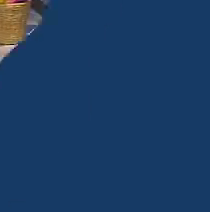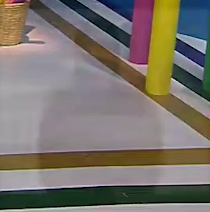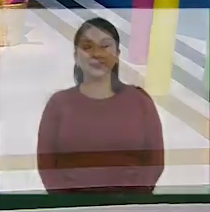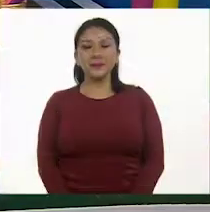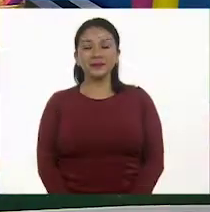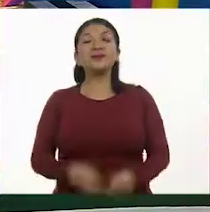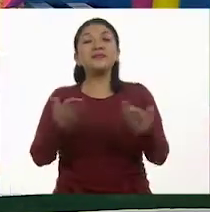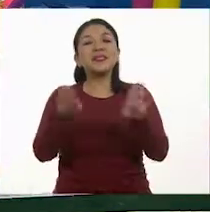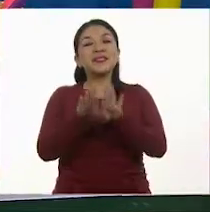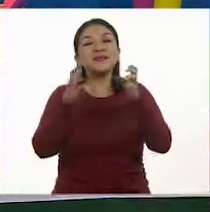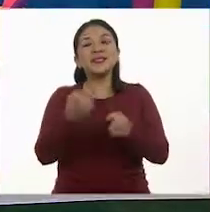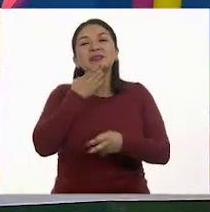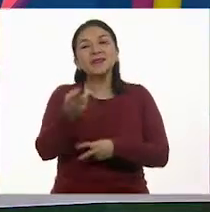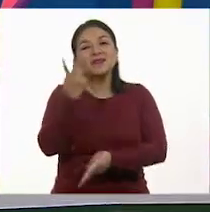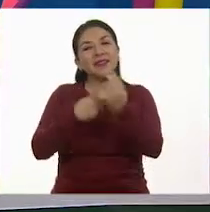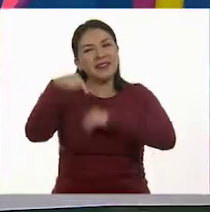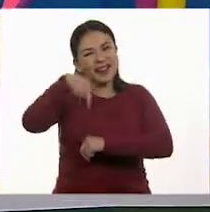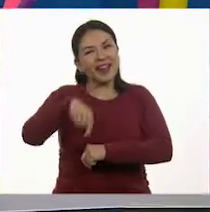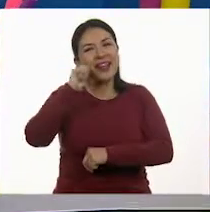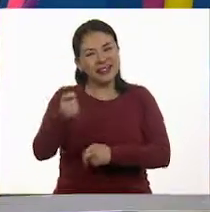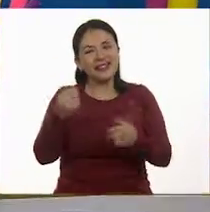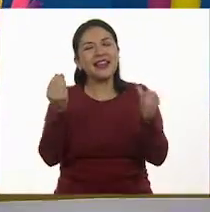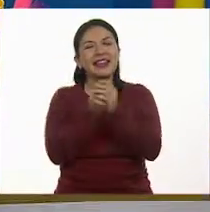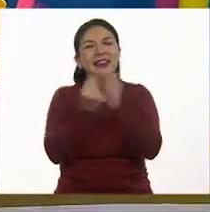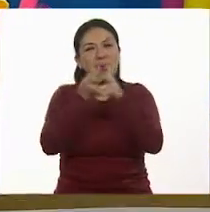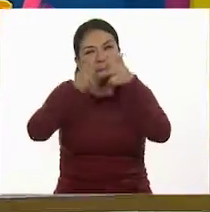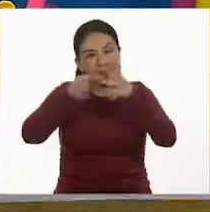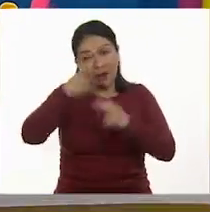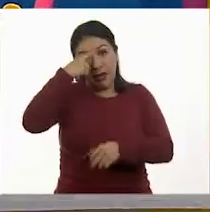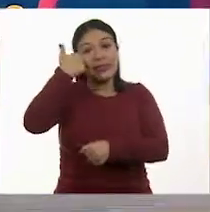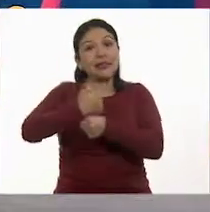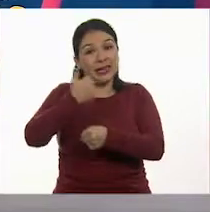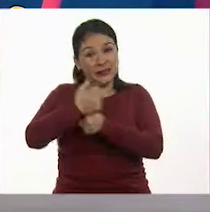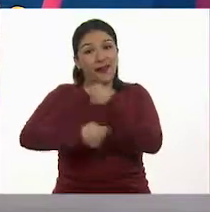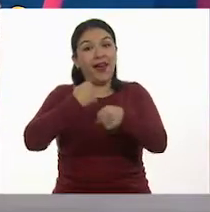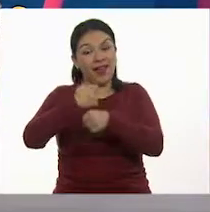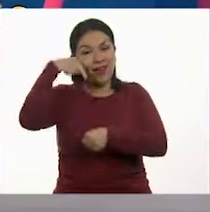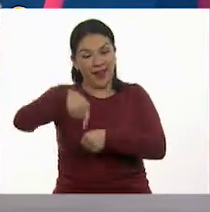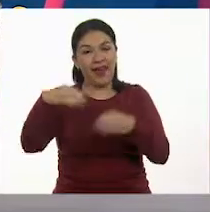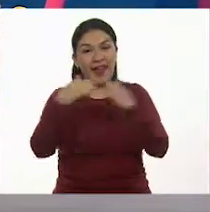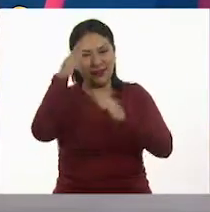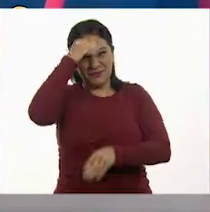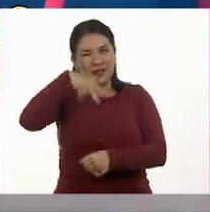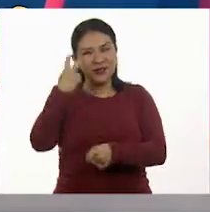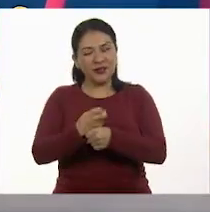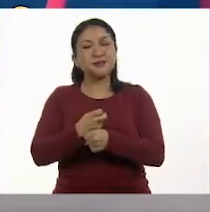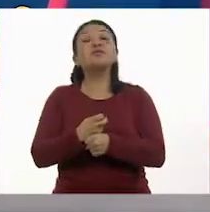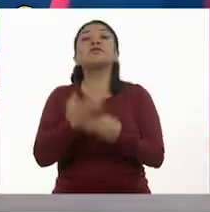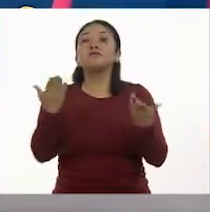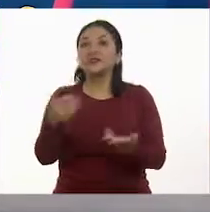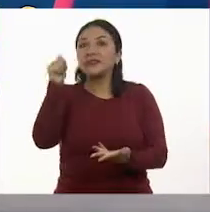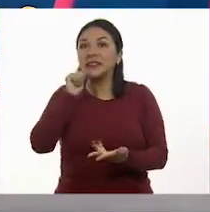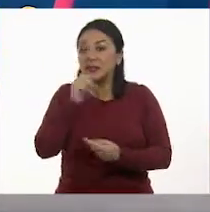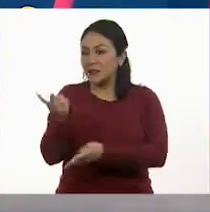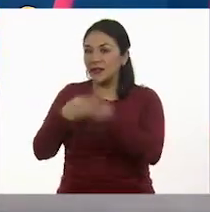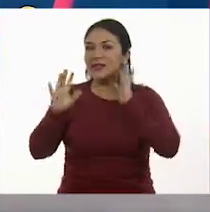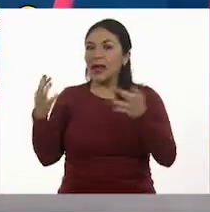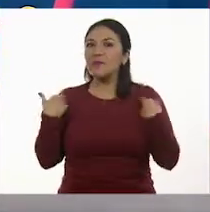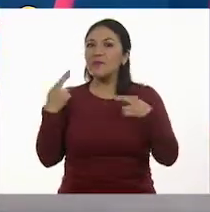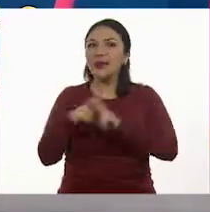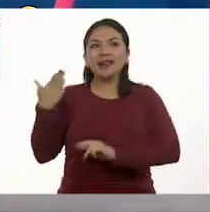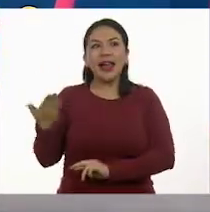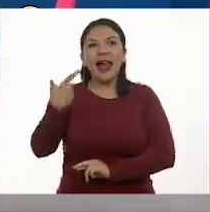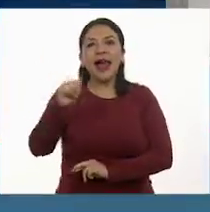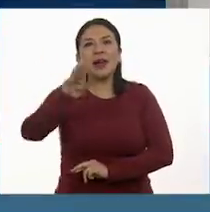¿Cómo están? Bienvenidos y bienvenidas a su sesión de matemáticas para sexto grado en Aprenden Casa 2. Y como siempre ya me acompaña la maestra